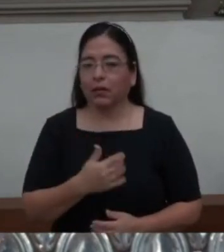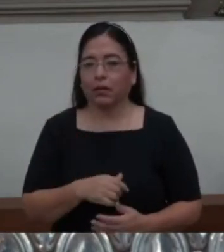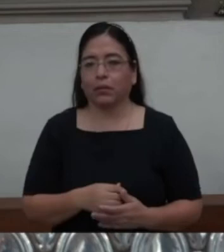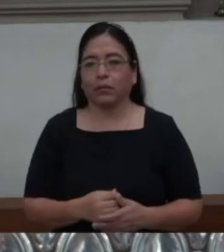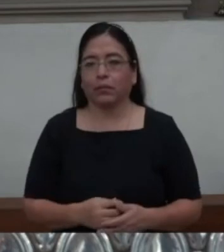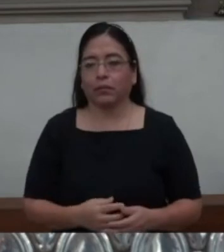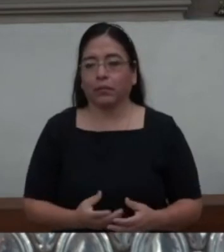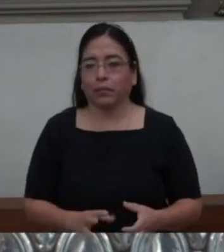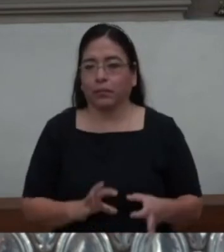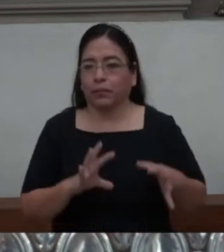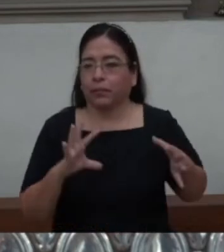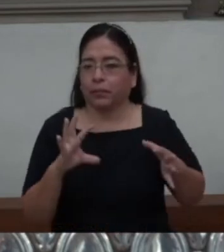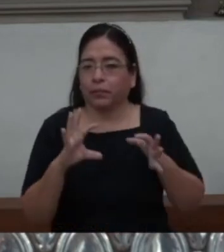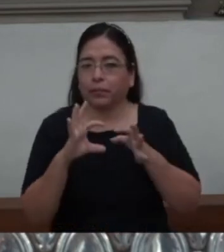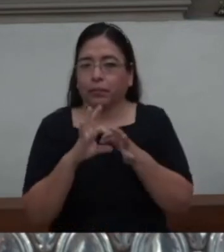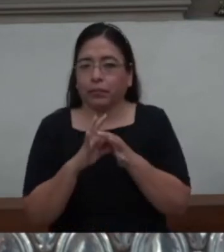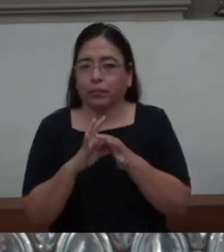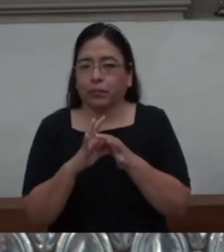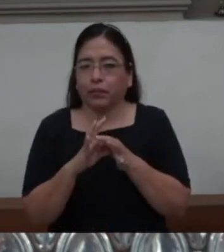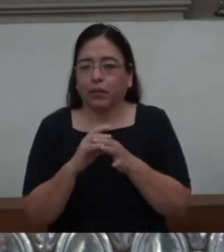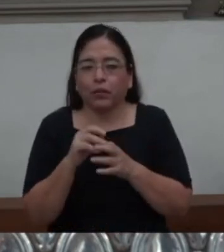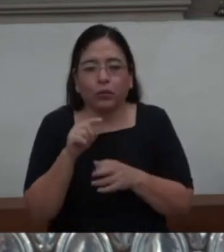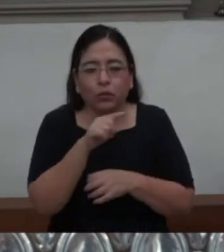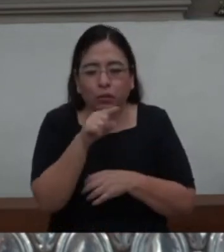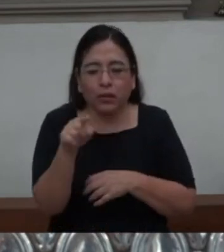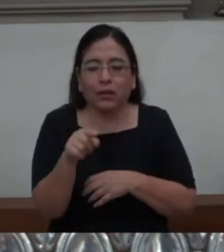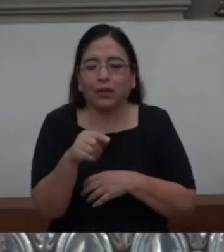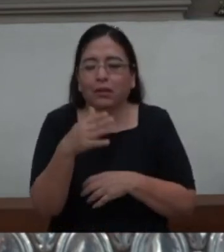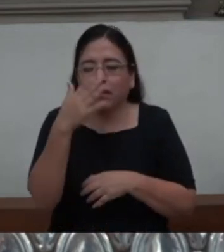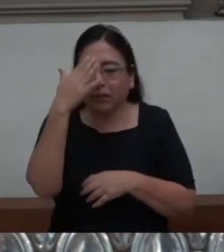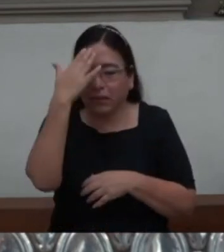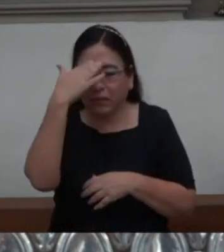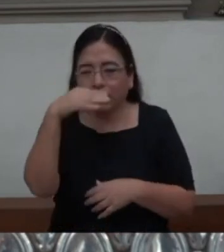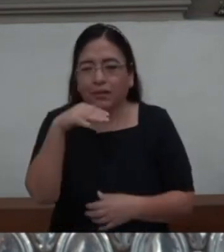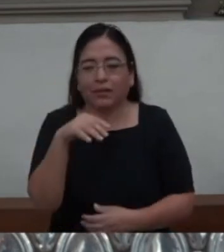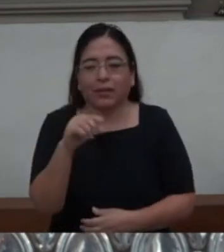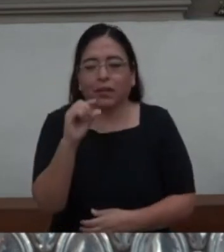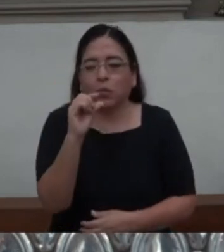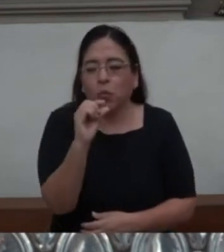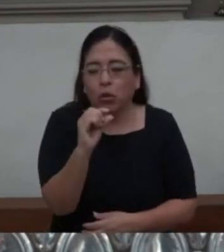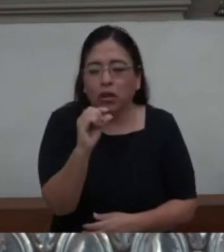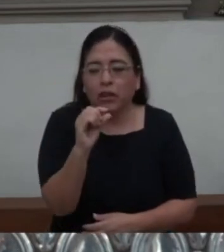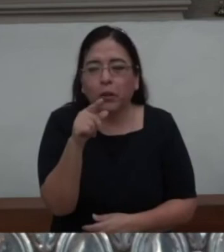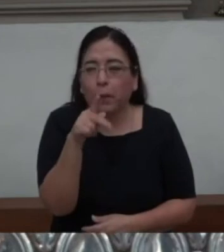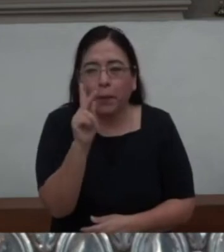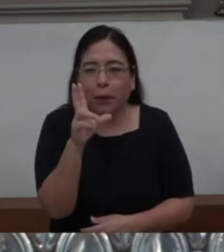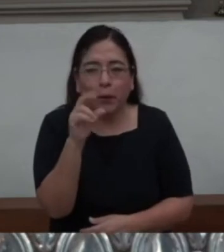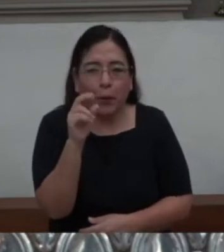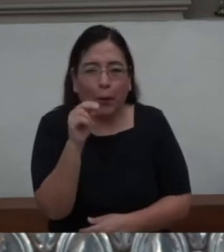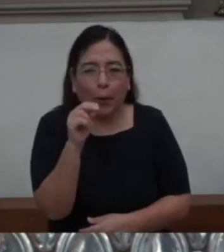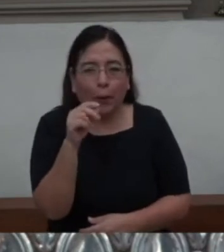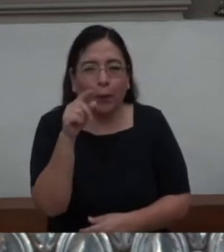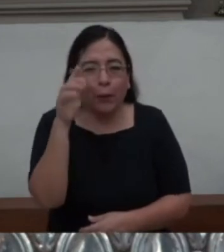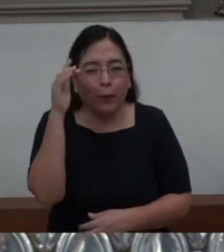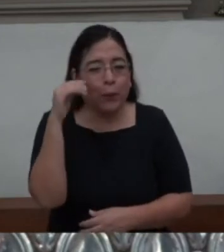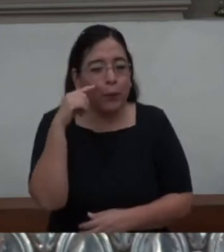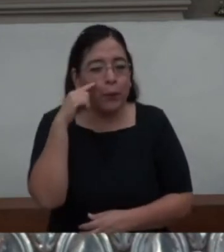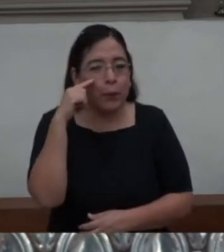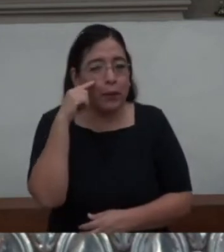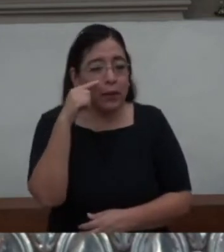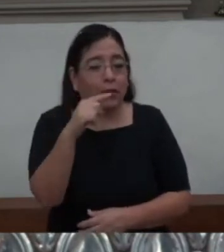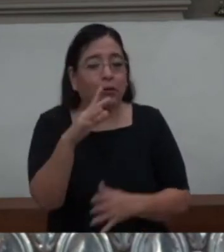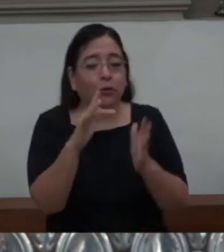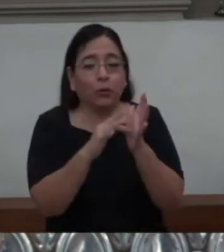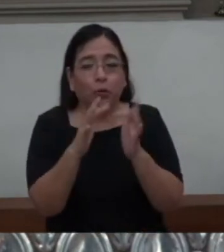Con poquito que hacen ustedes. Jesús hace muchísimo. Jesús